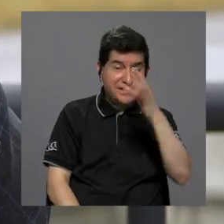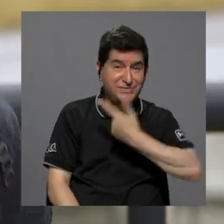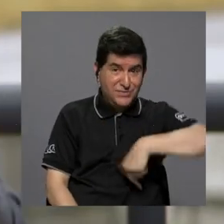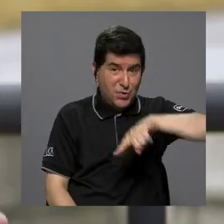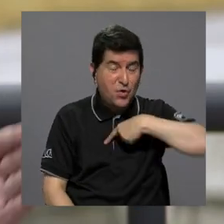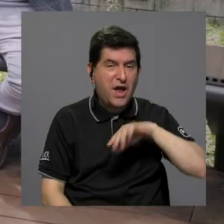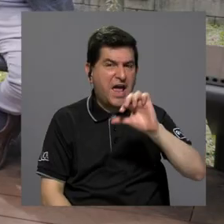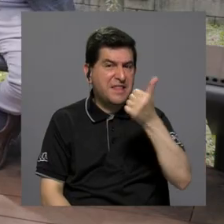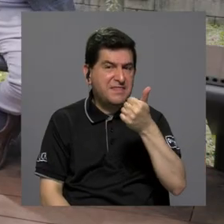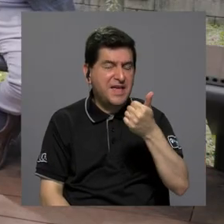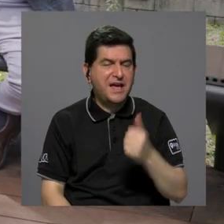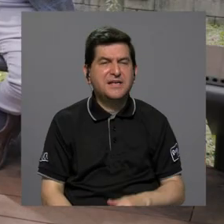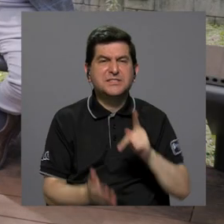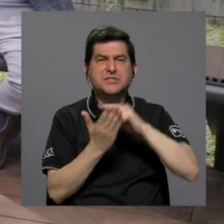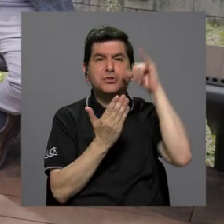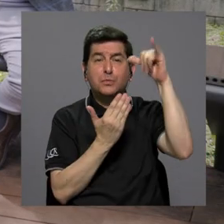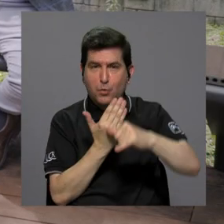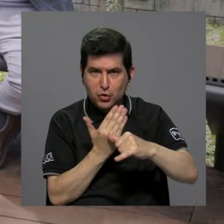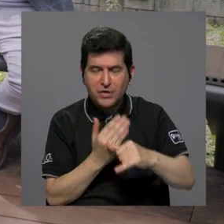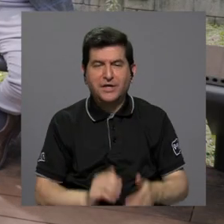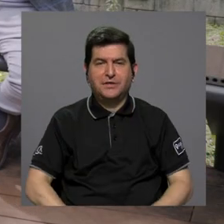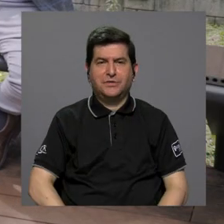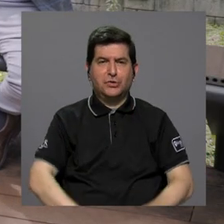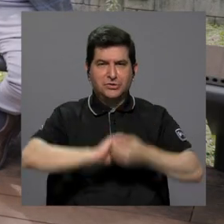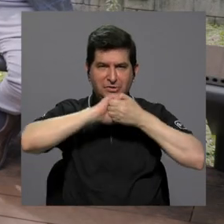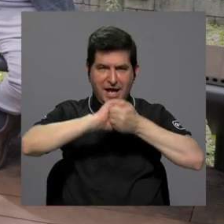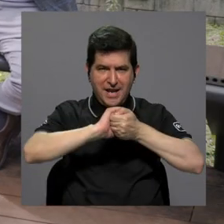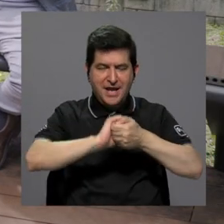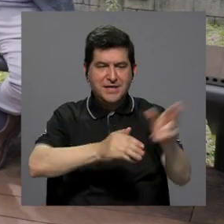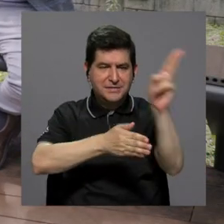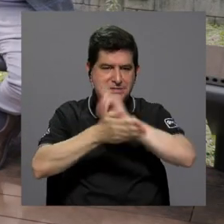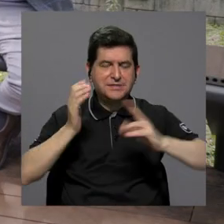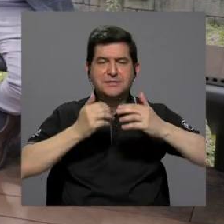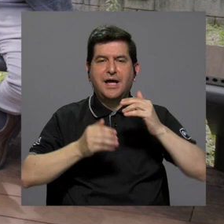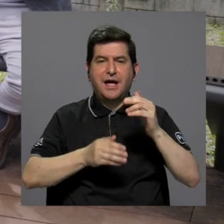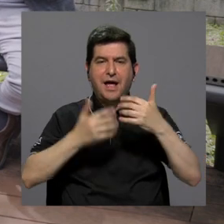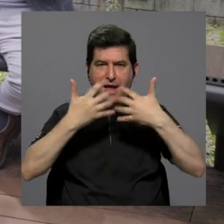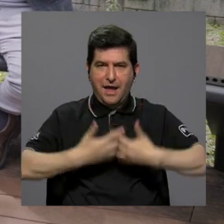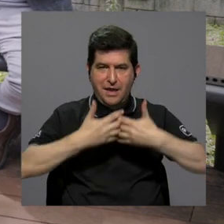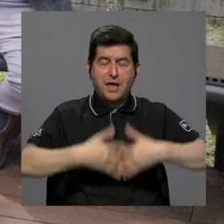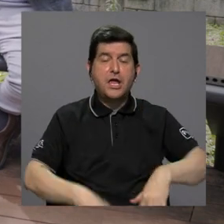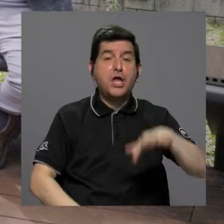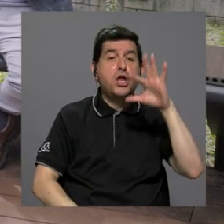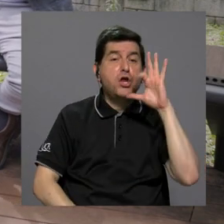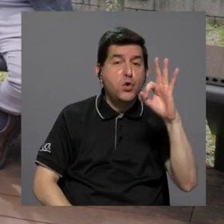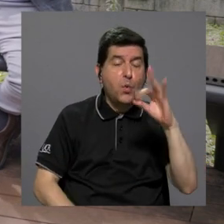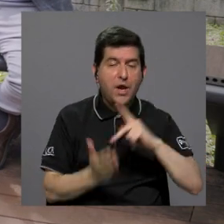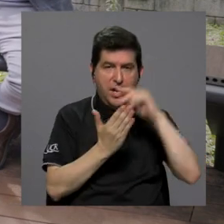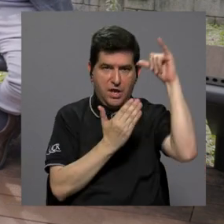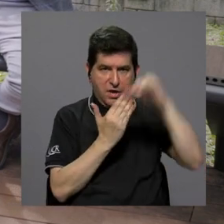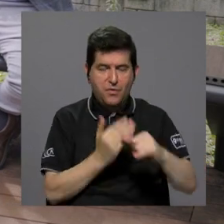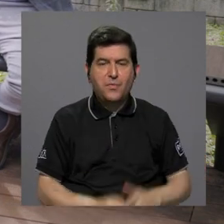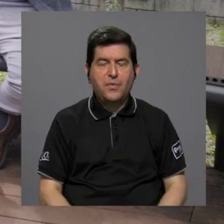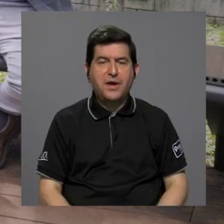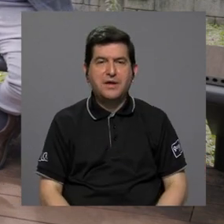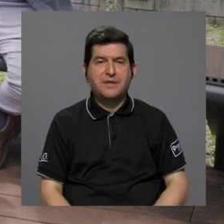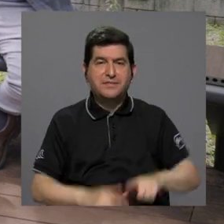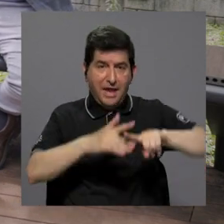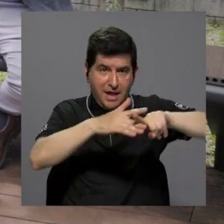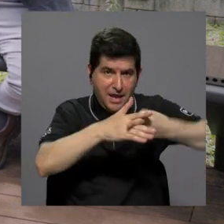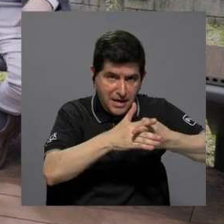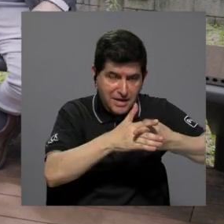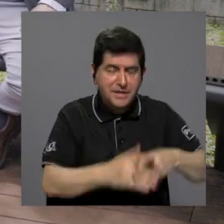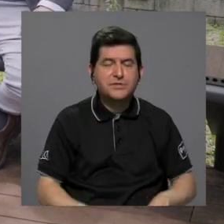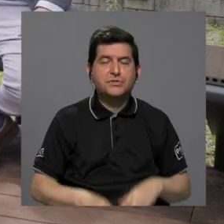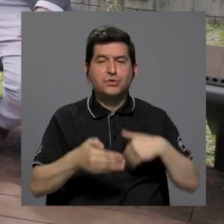escogimos 10 proyectos para Alianza Universidad Industria y escogimos 9 proyectos de spin-off